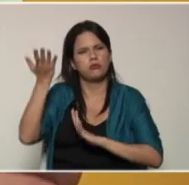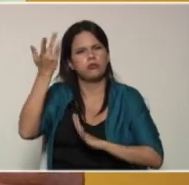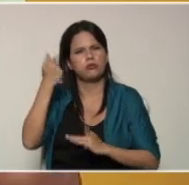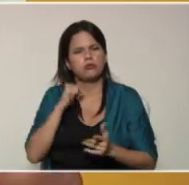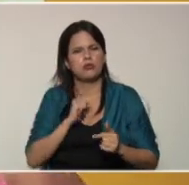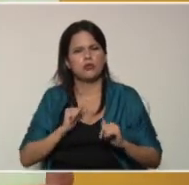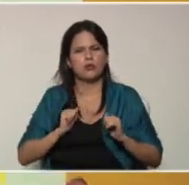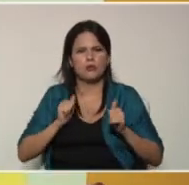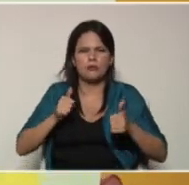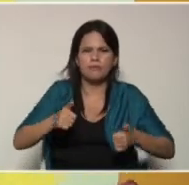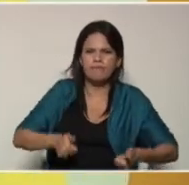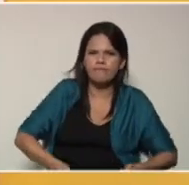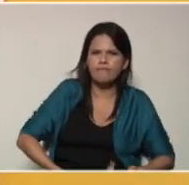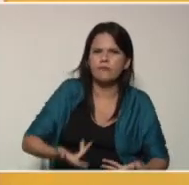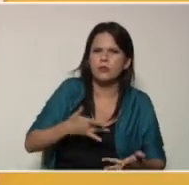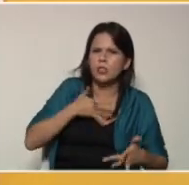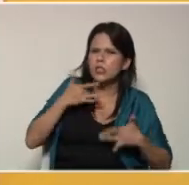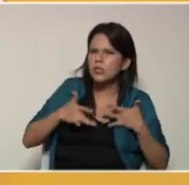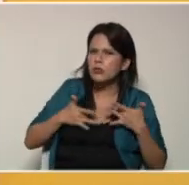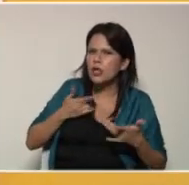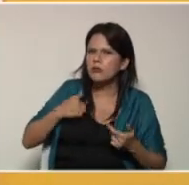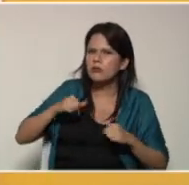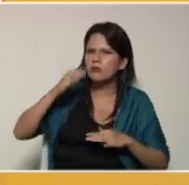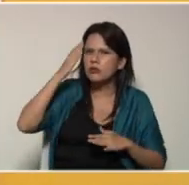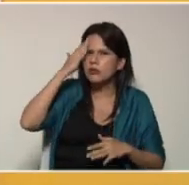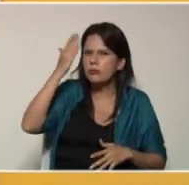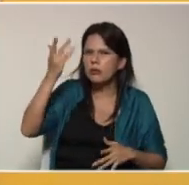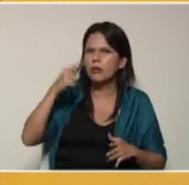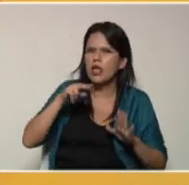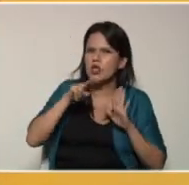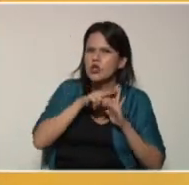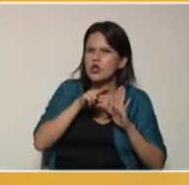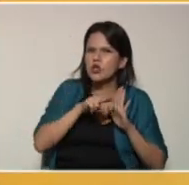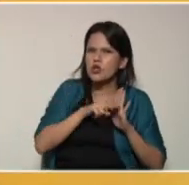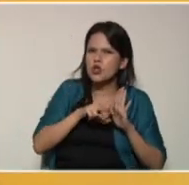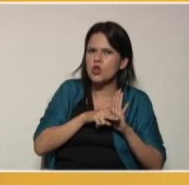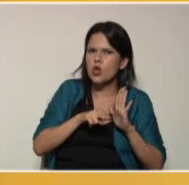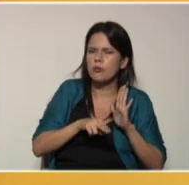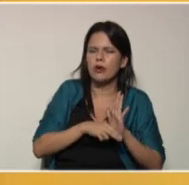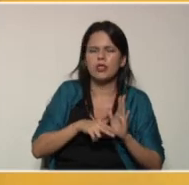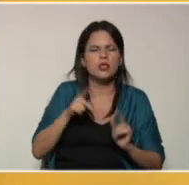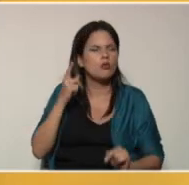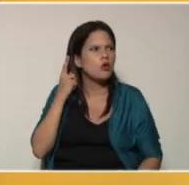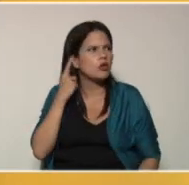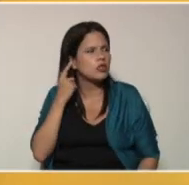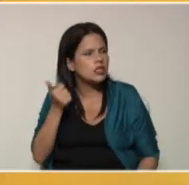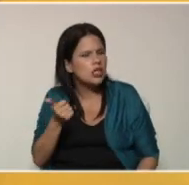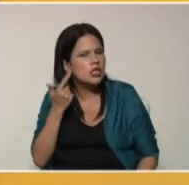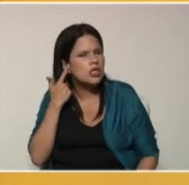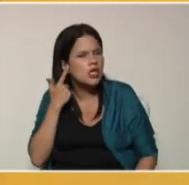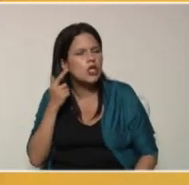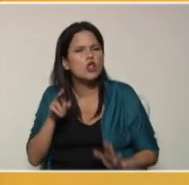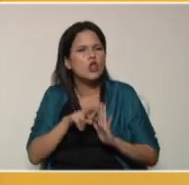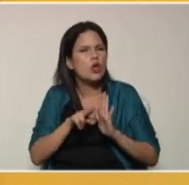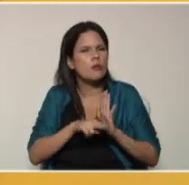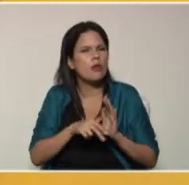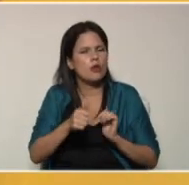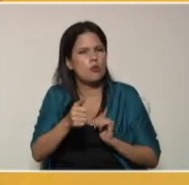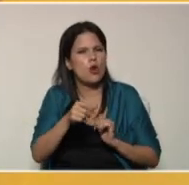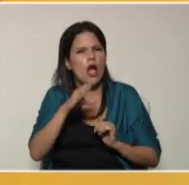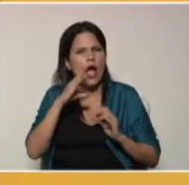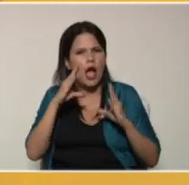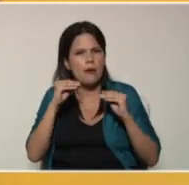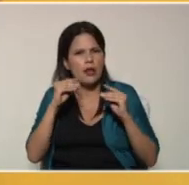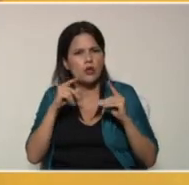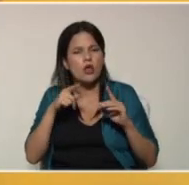momento de hacer la rutina diaria tomemos en cuenta lo que son las normas, normas del buen oyente, normas del buen hablante y las normas de